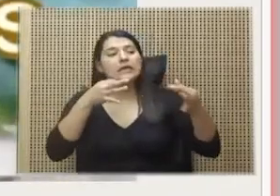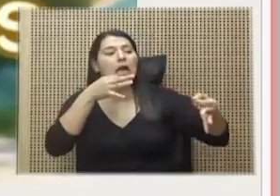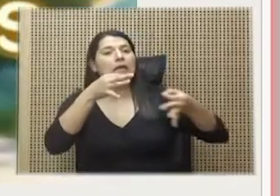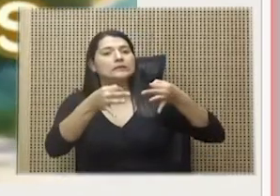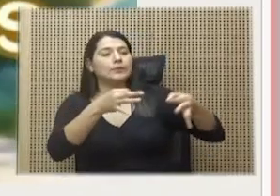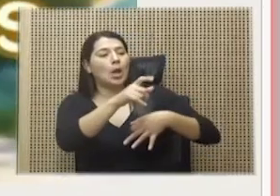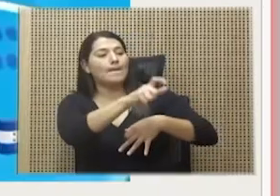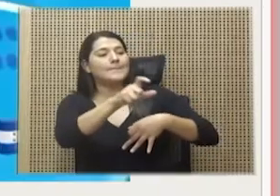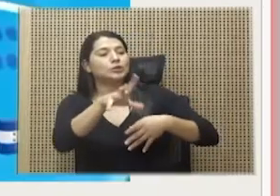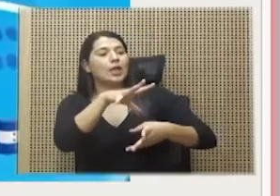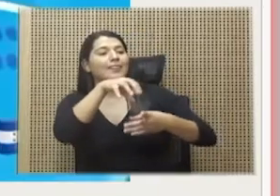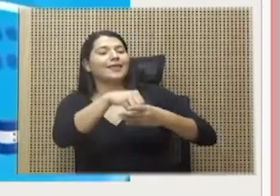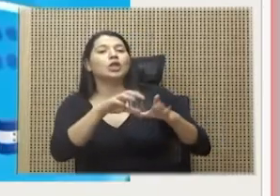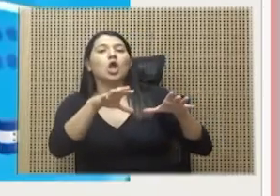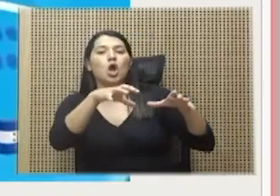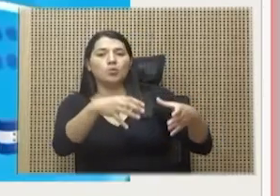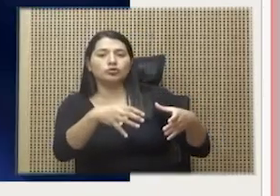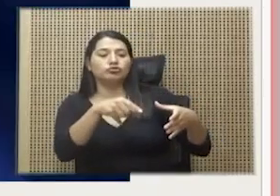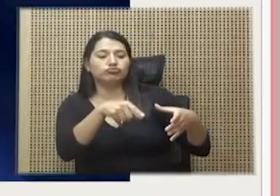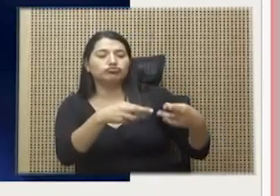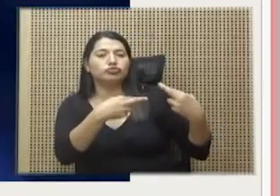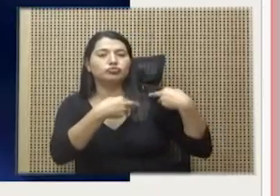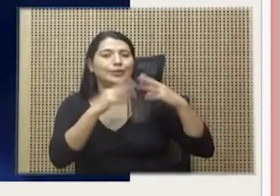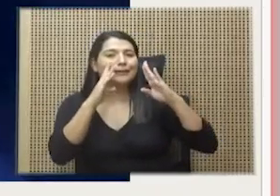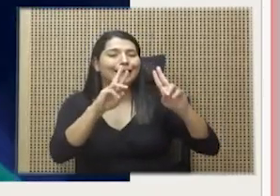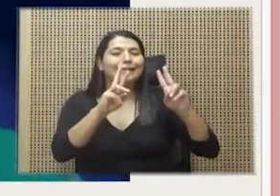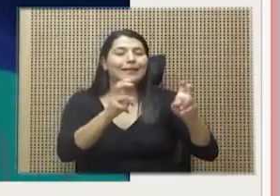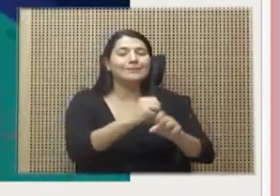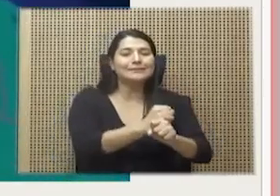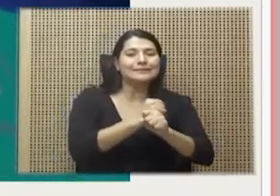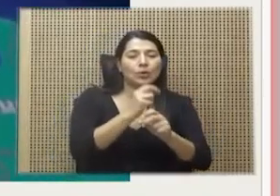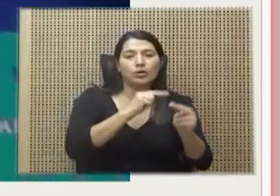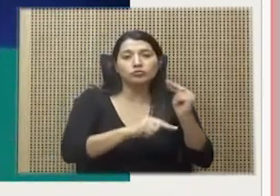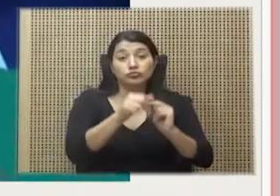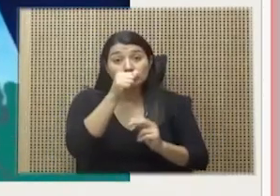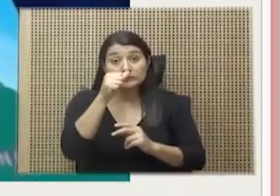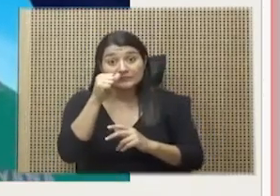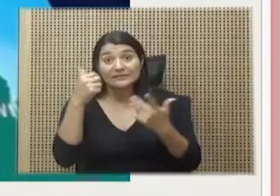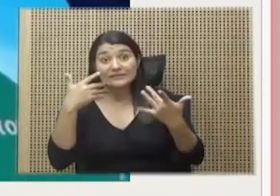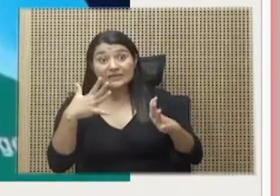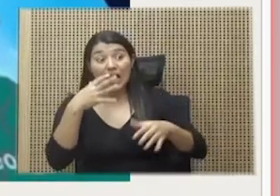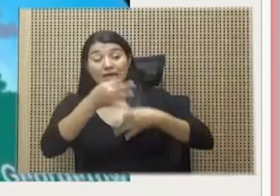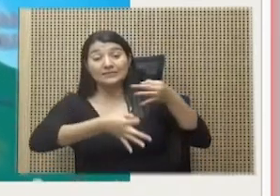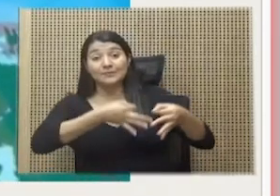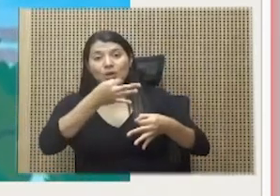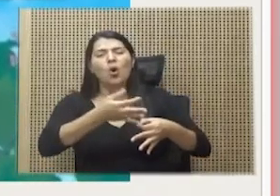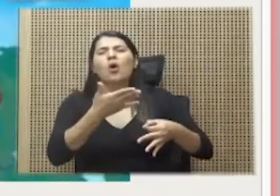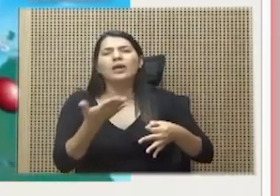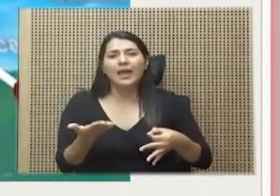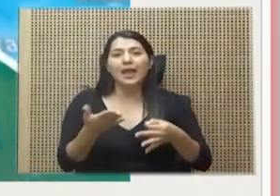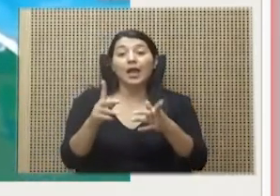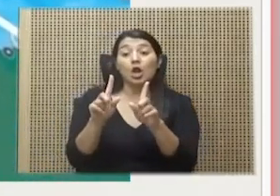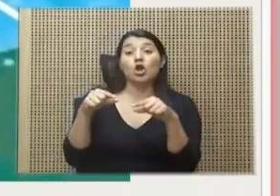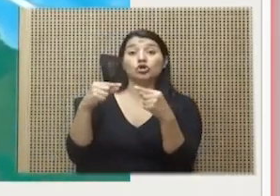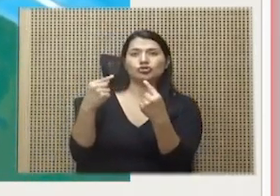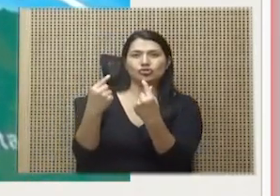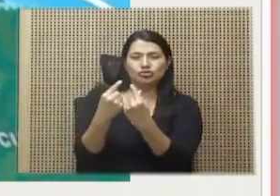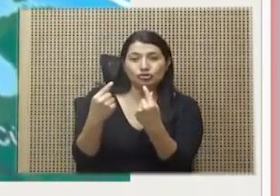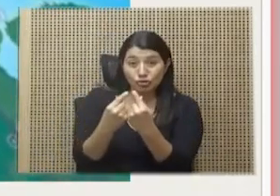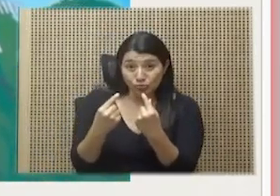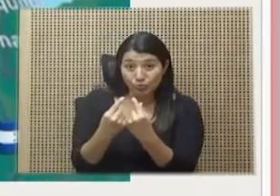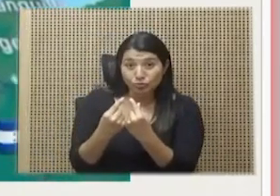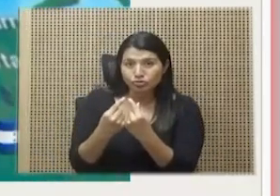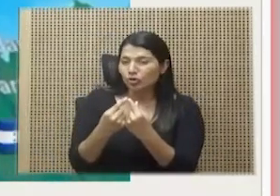Comisión de Seguridad y Narcotráfico y a los jefes de fracción que las bandas criminales estaban cambiando sus rutas de tráfico